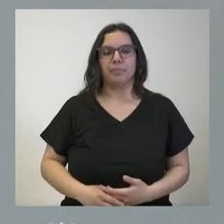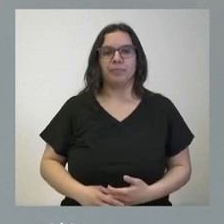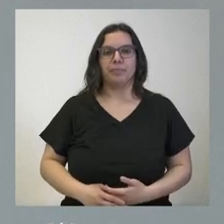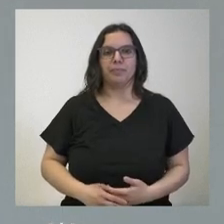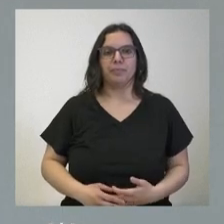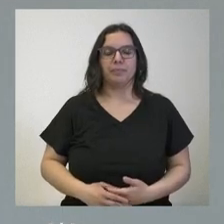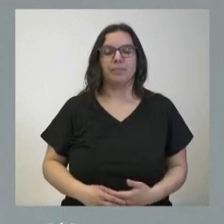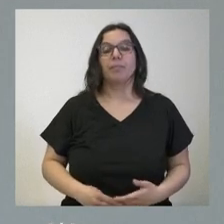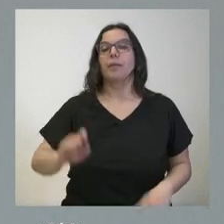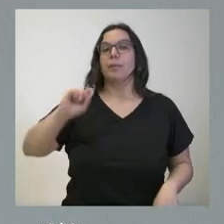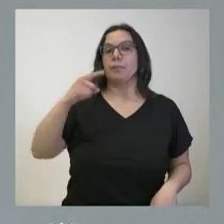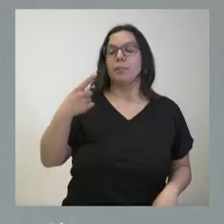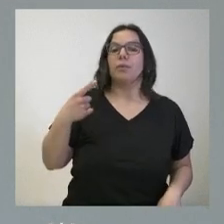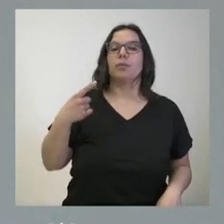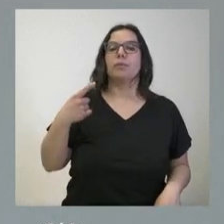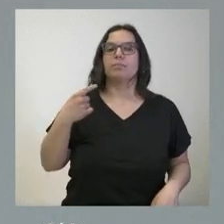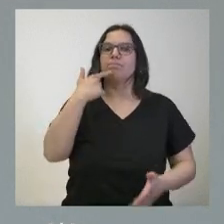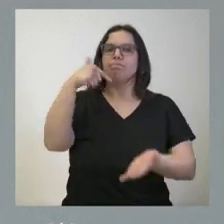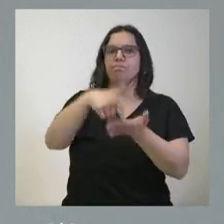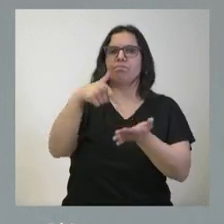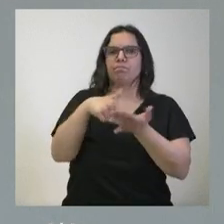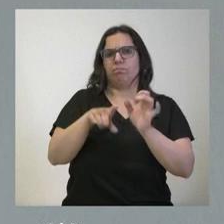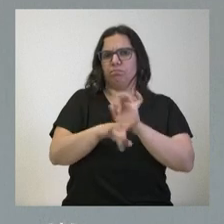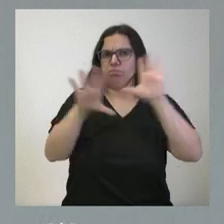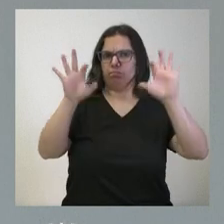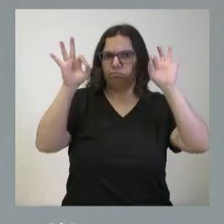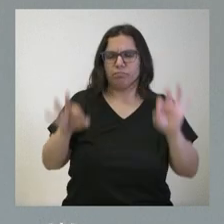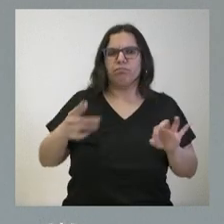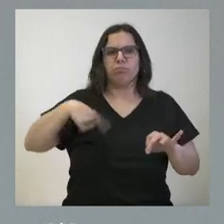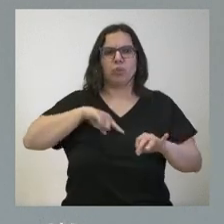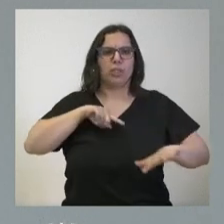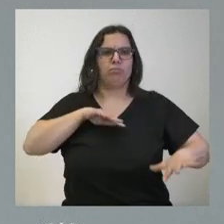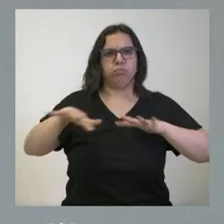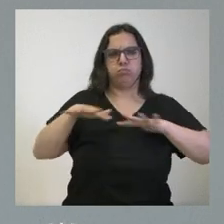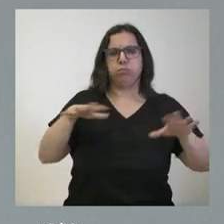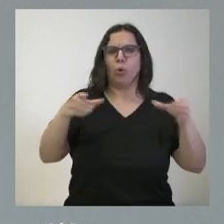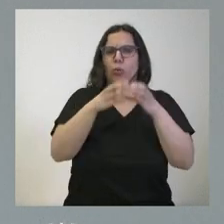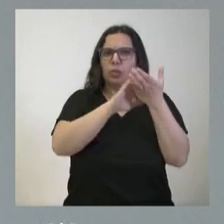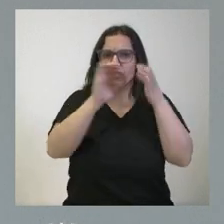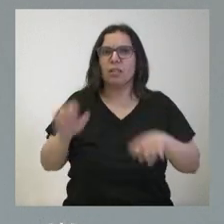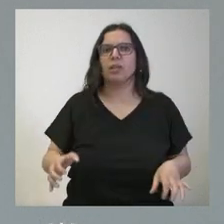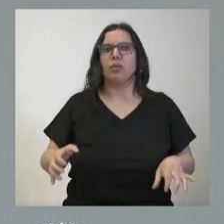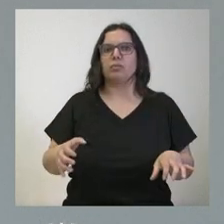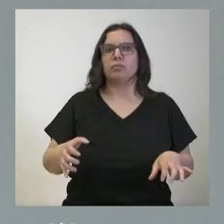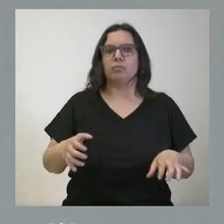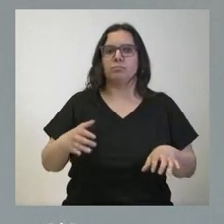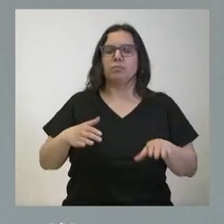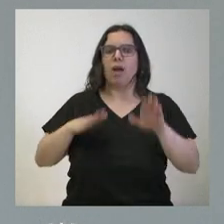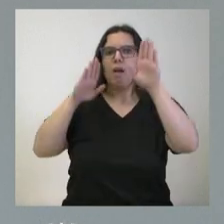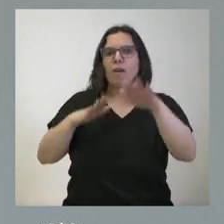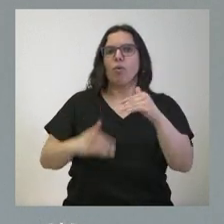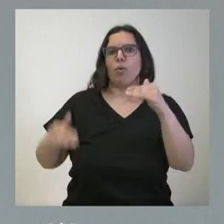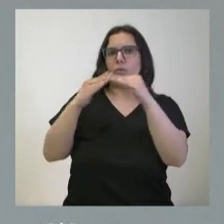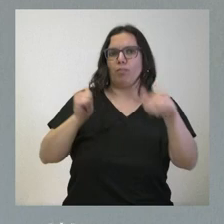Pues, en primer lugar, nos reivindicamos claramente en la posición activa de la Junta de Castilla y León en favor de la igualdad de